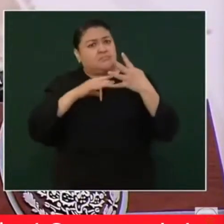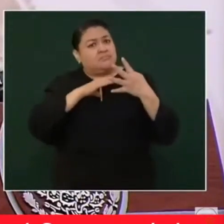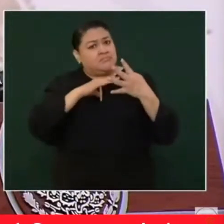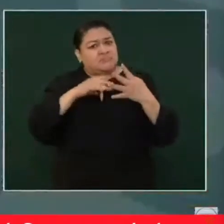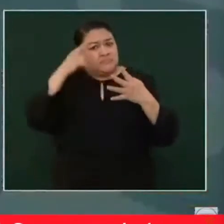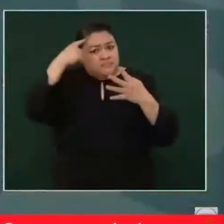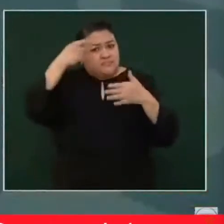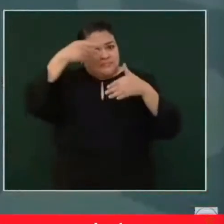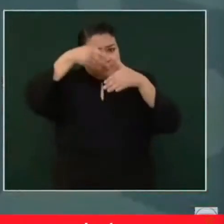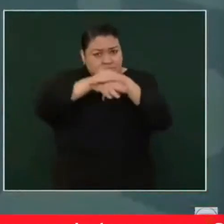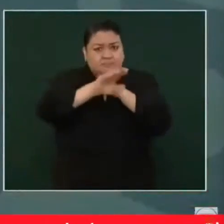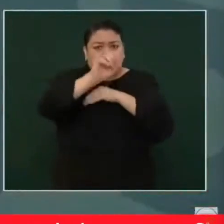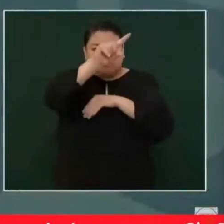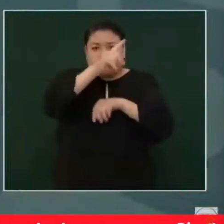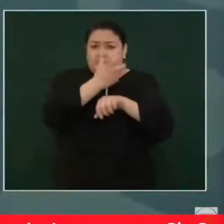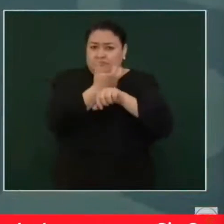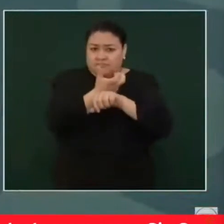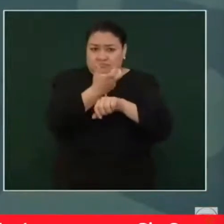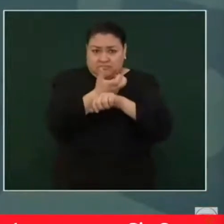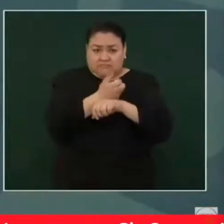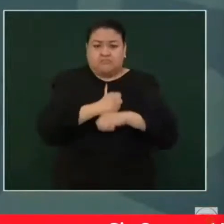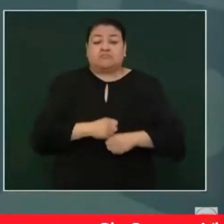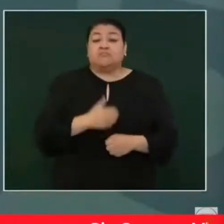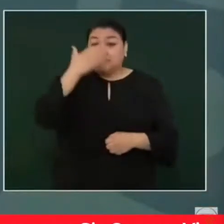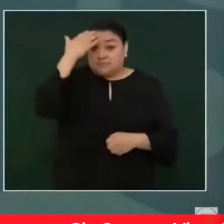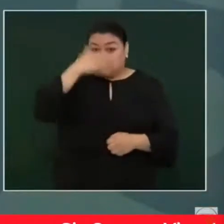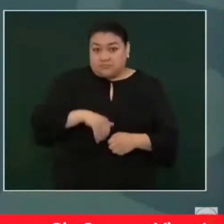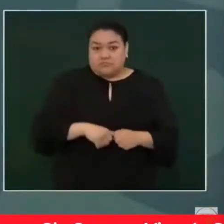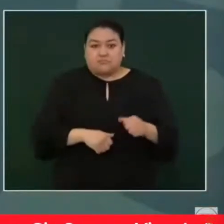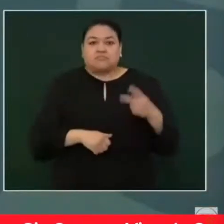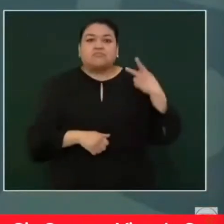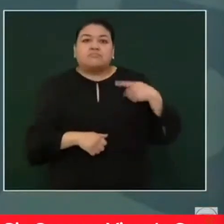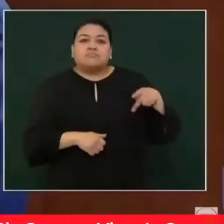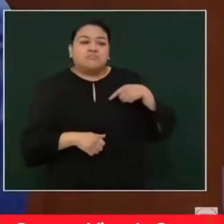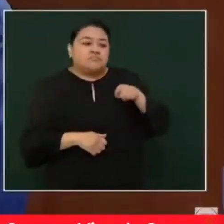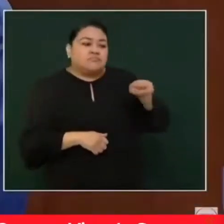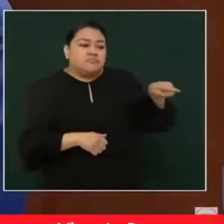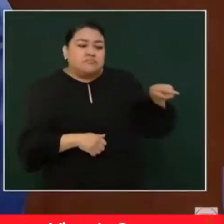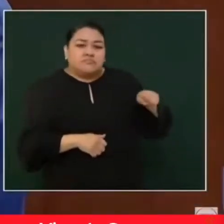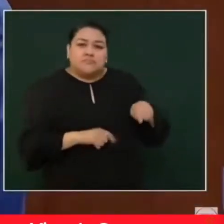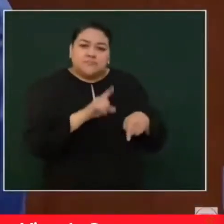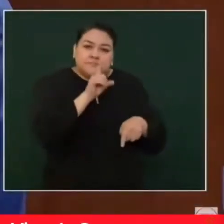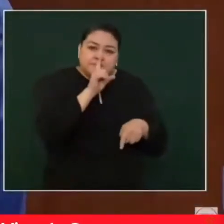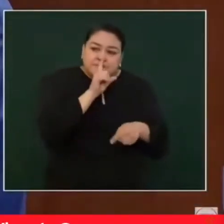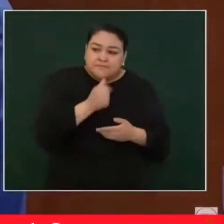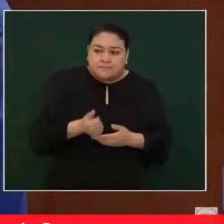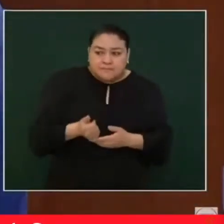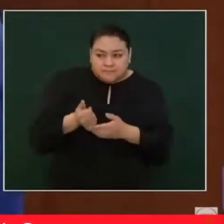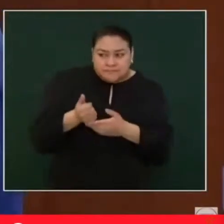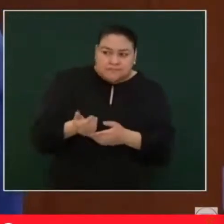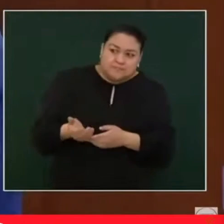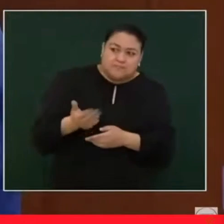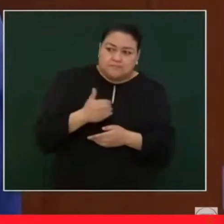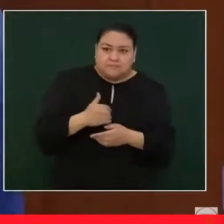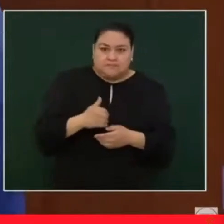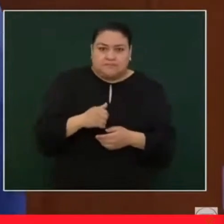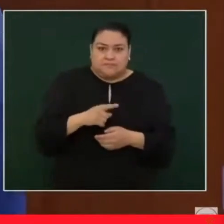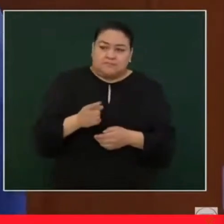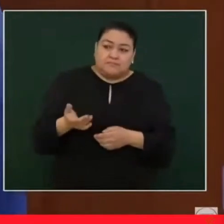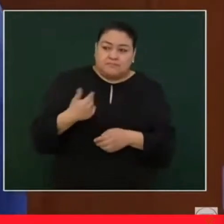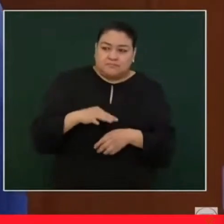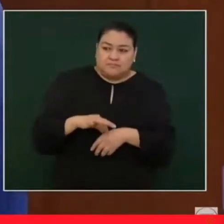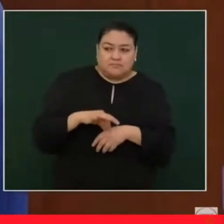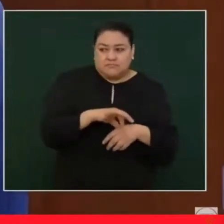Esto no lo informan los traficantes de personas, los polleros.